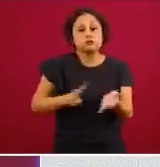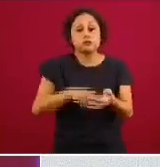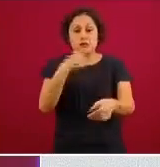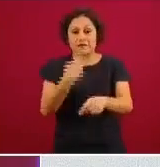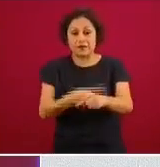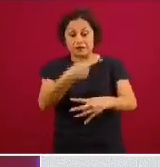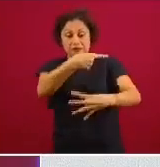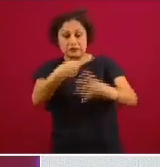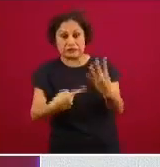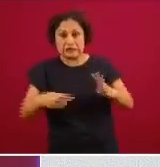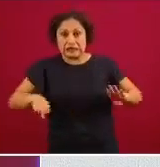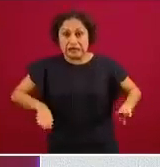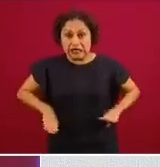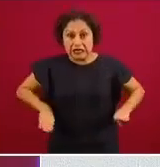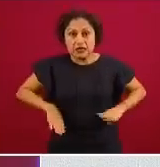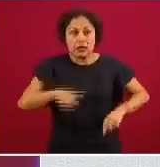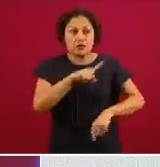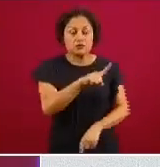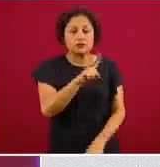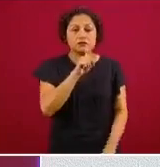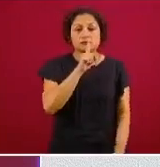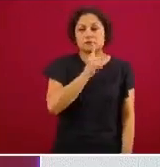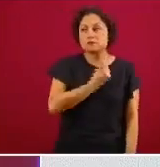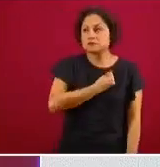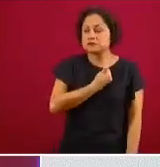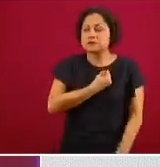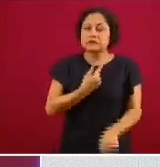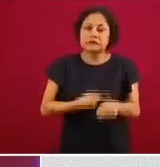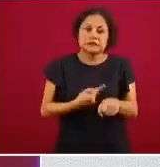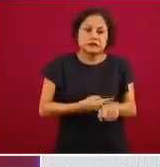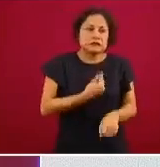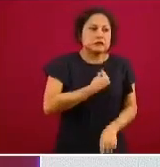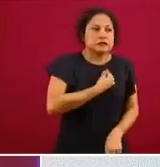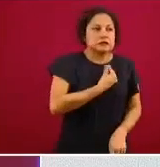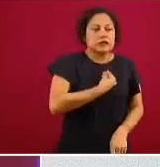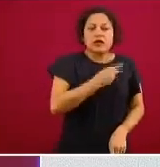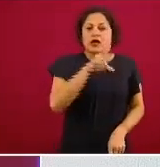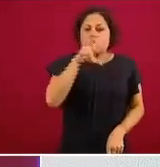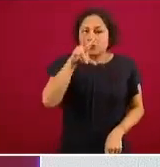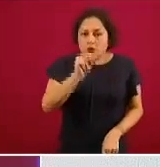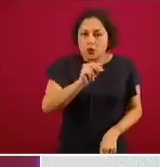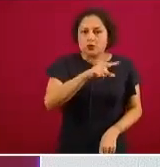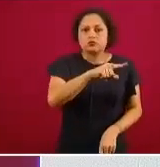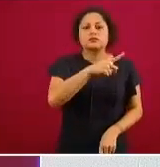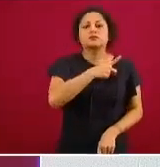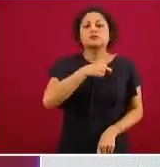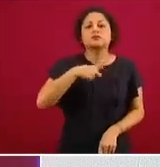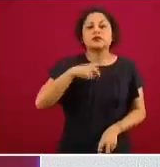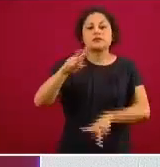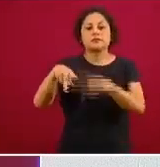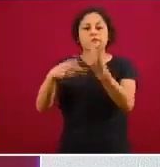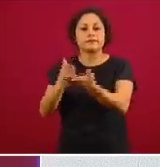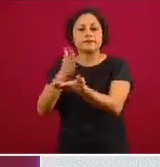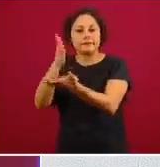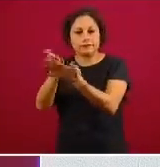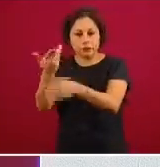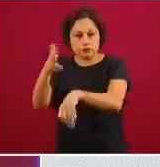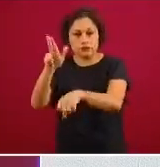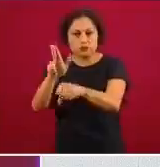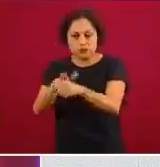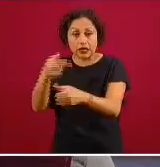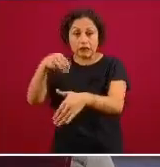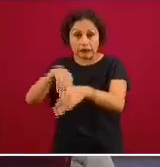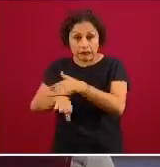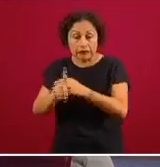si se estuviera complicando tendría que quedarse hospitalizado y tener otro tipo de atención más avanzada